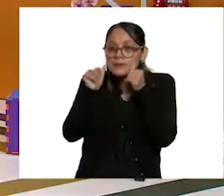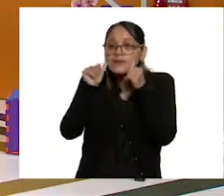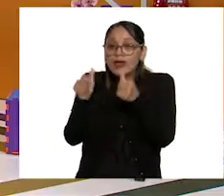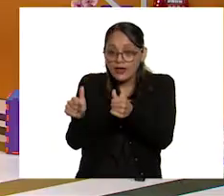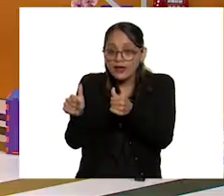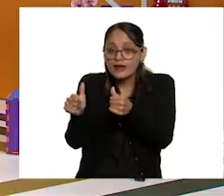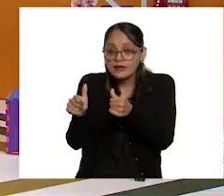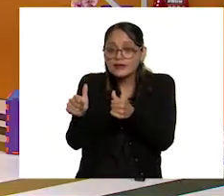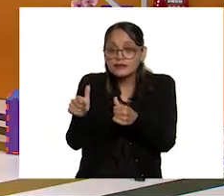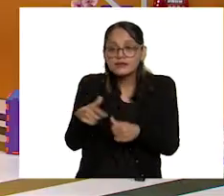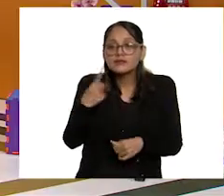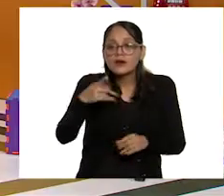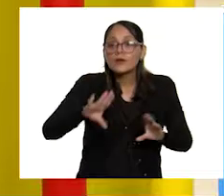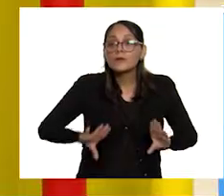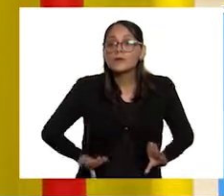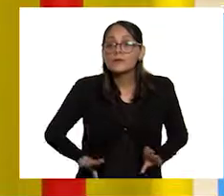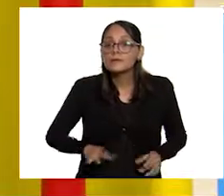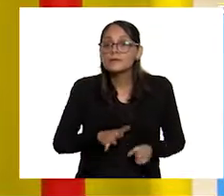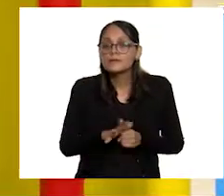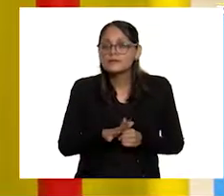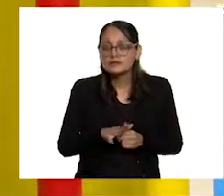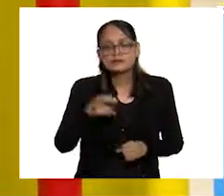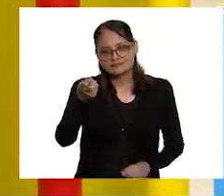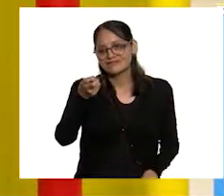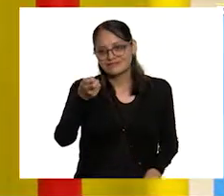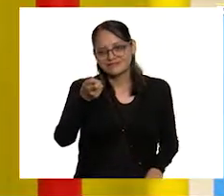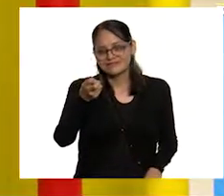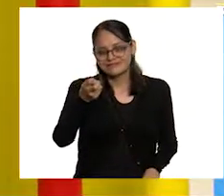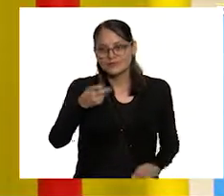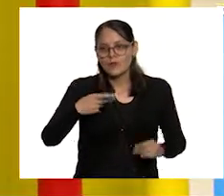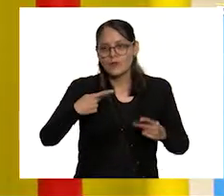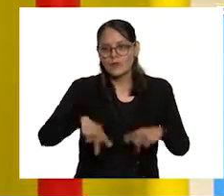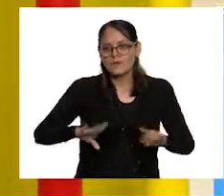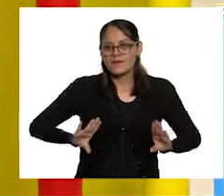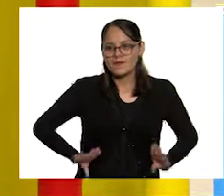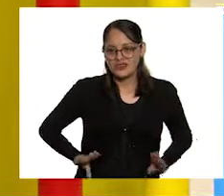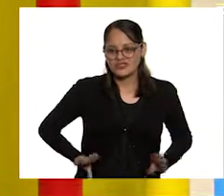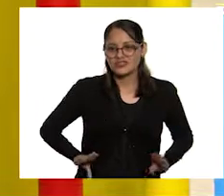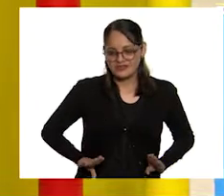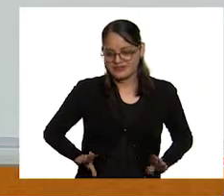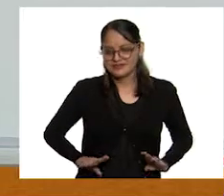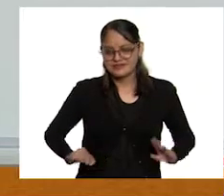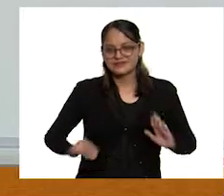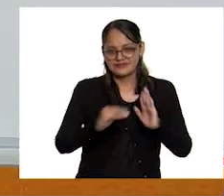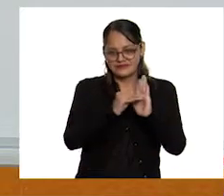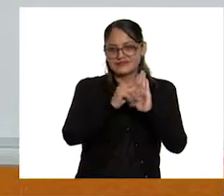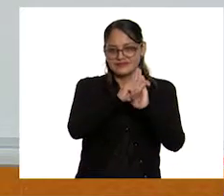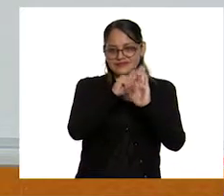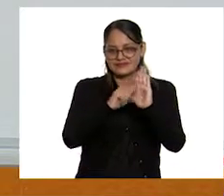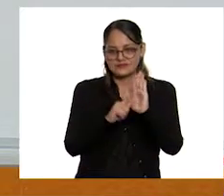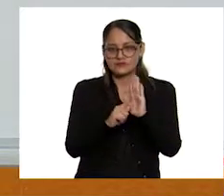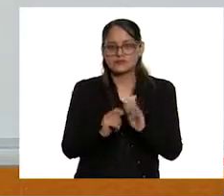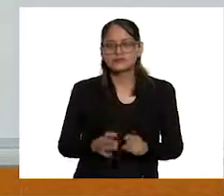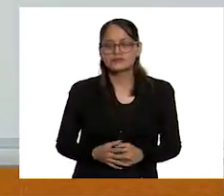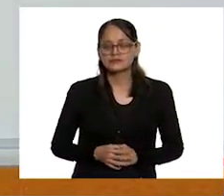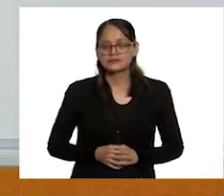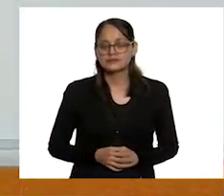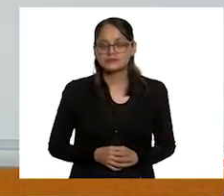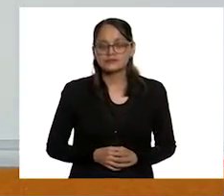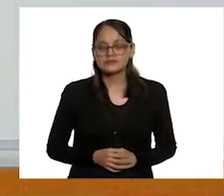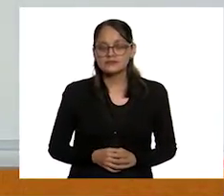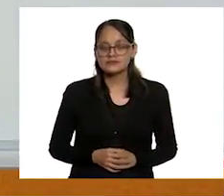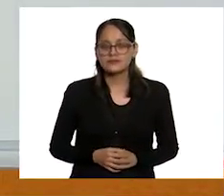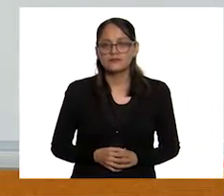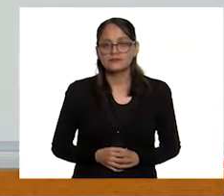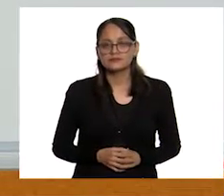característica, exacto, de personalidad. Personalidad. Muy bien. Saben